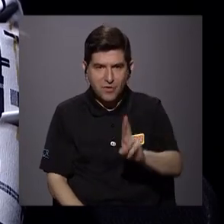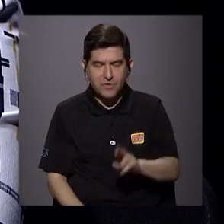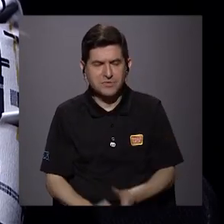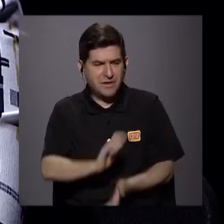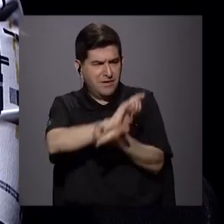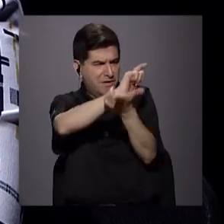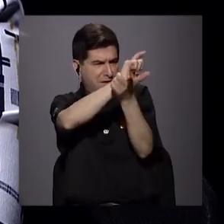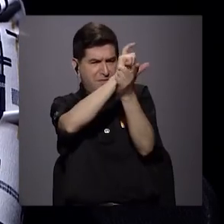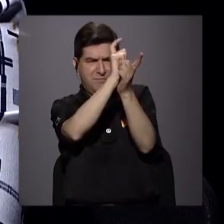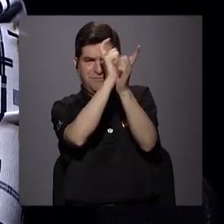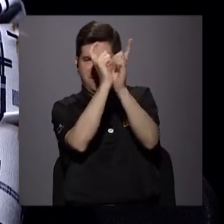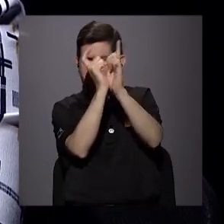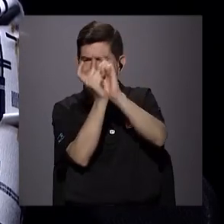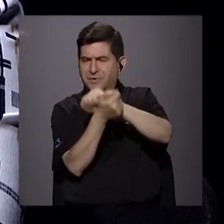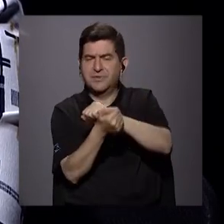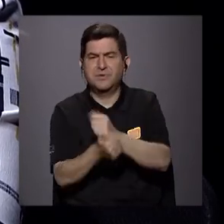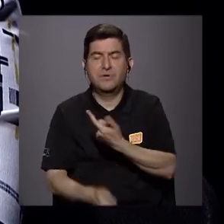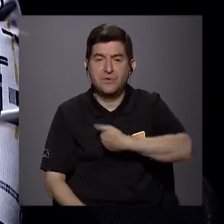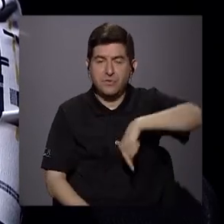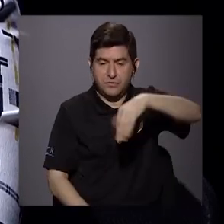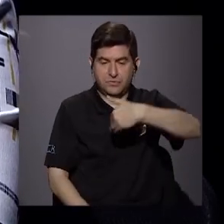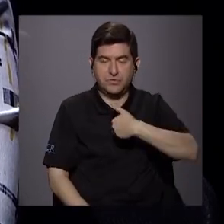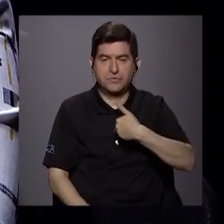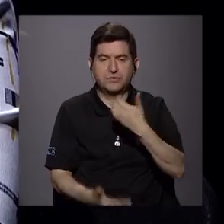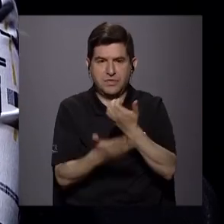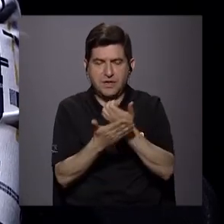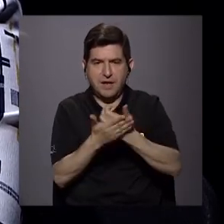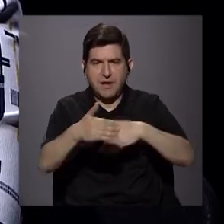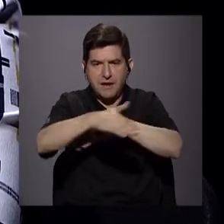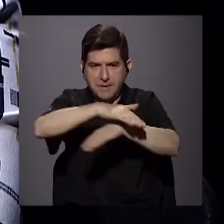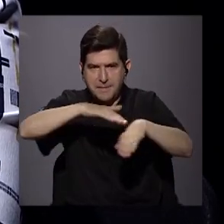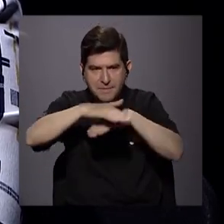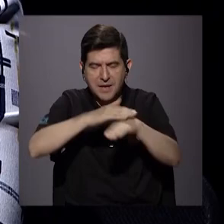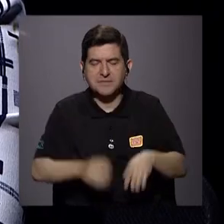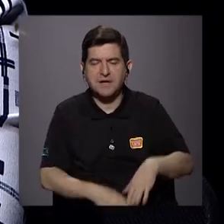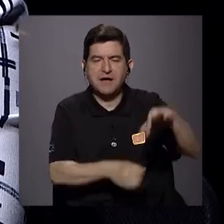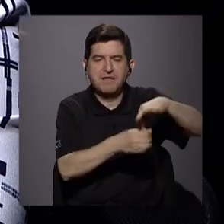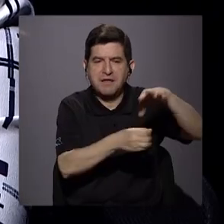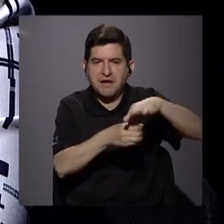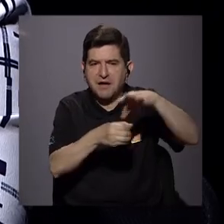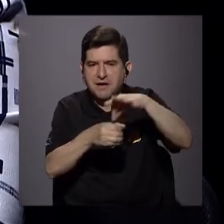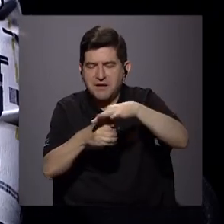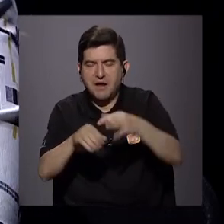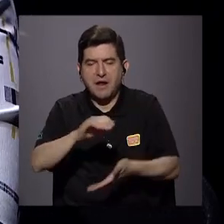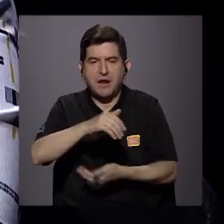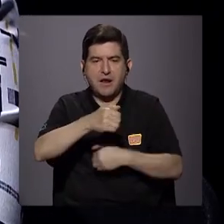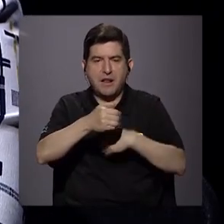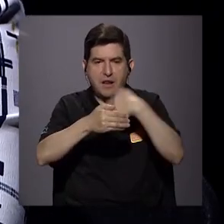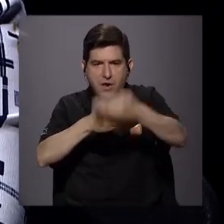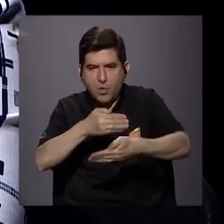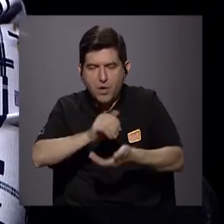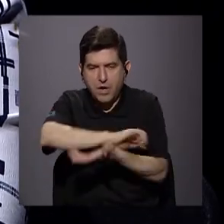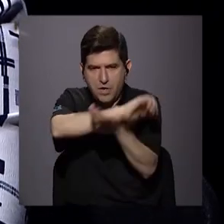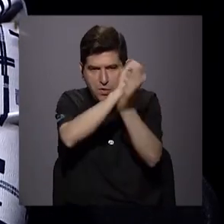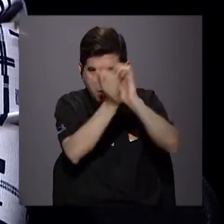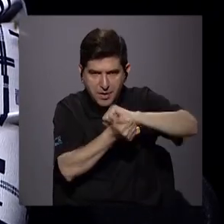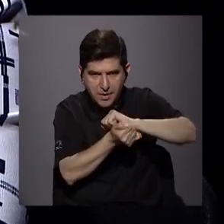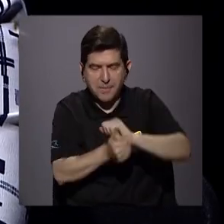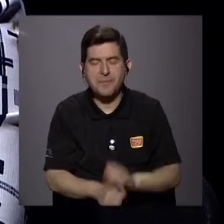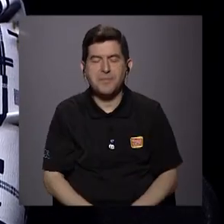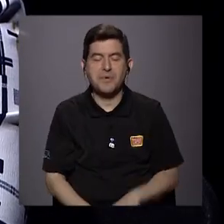se ha venido transformando. Nosotros teníamos una economía basada en agricultura, luego la transformamos a una economía más